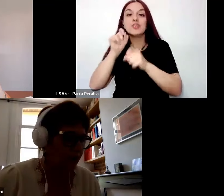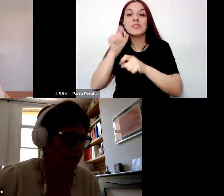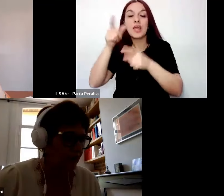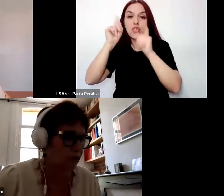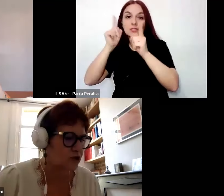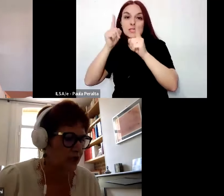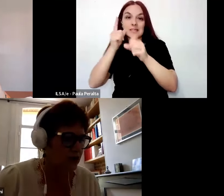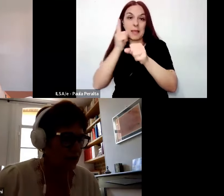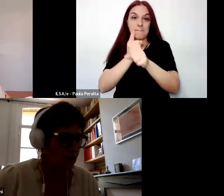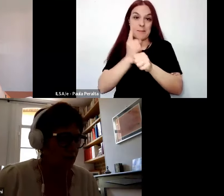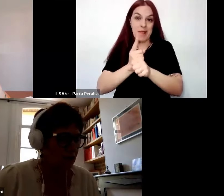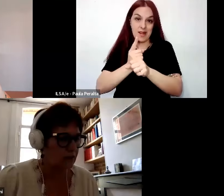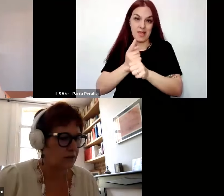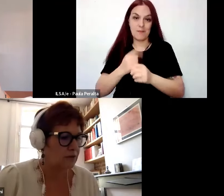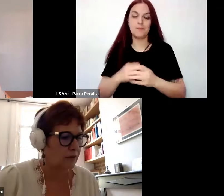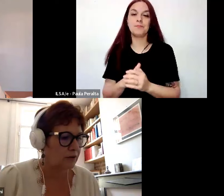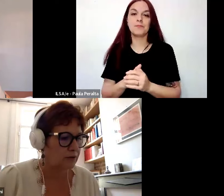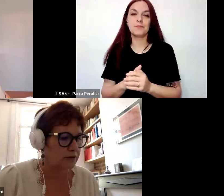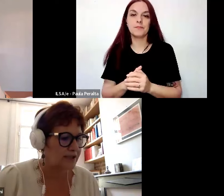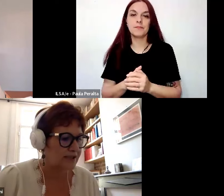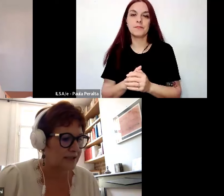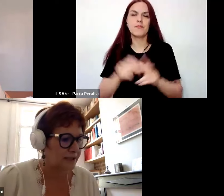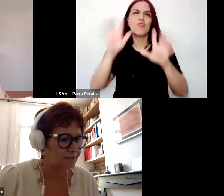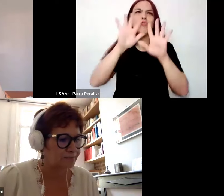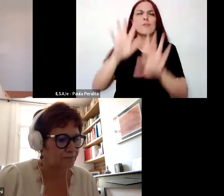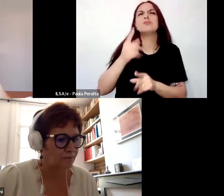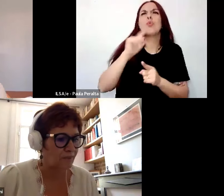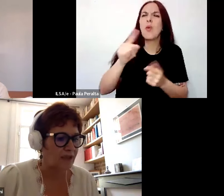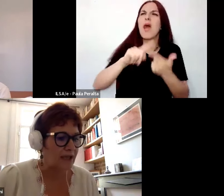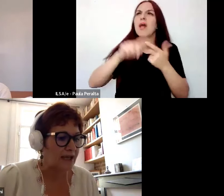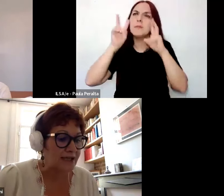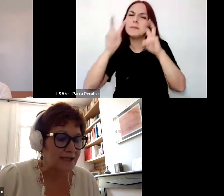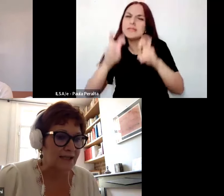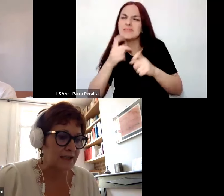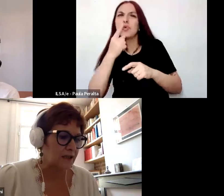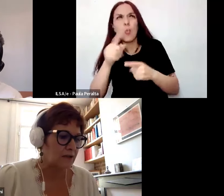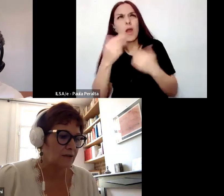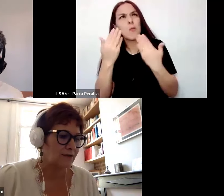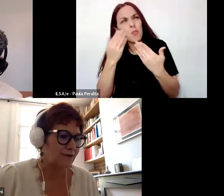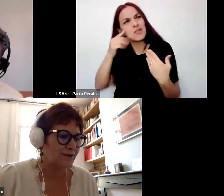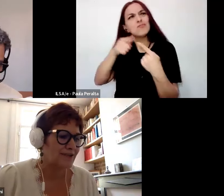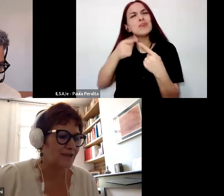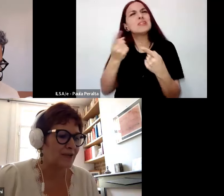primer ciclo. ¿Qué formación, qué investigación se les puede destinar?